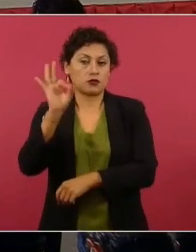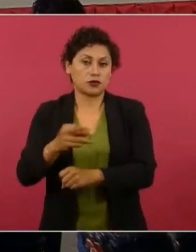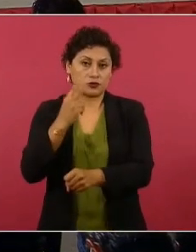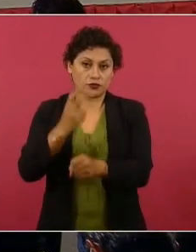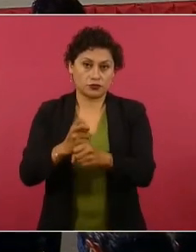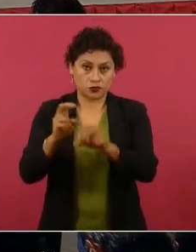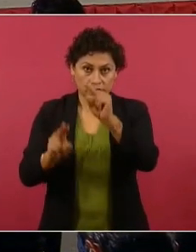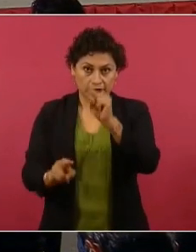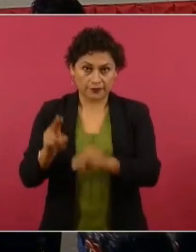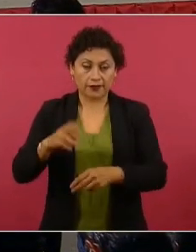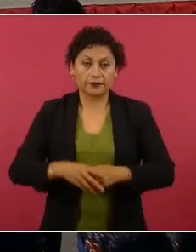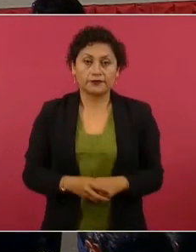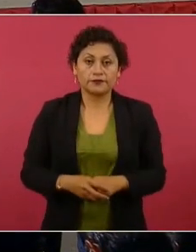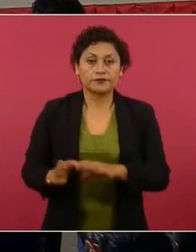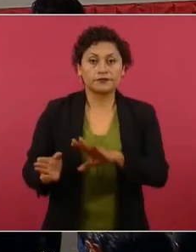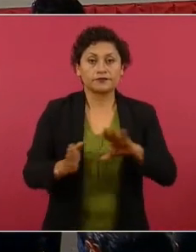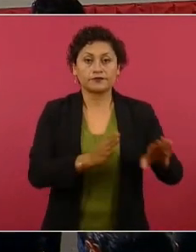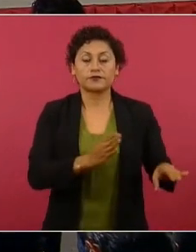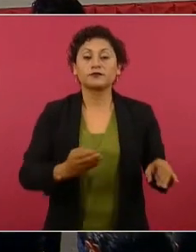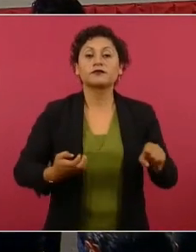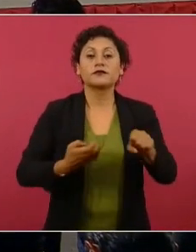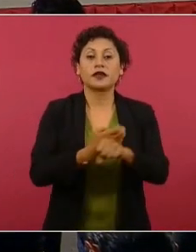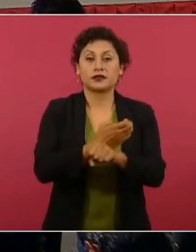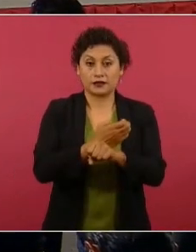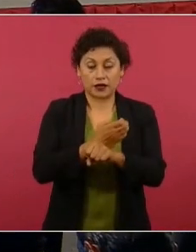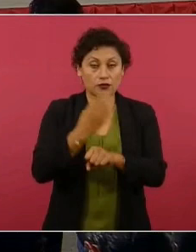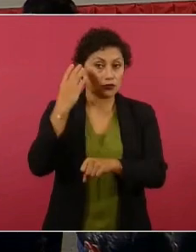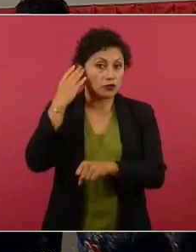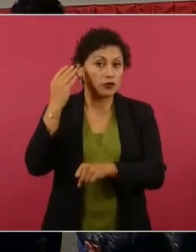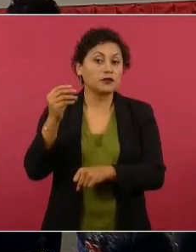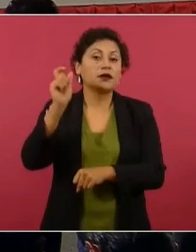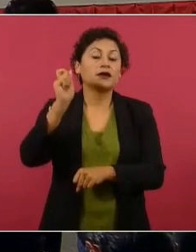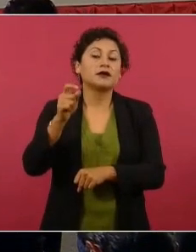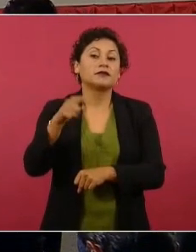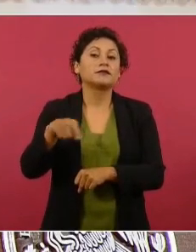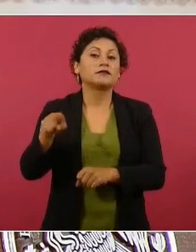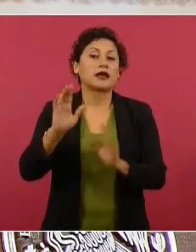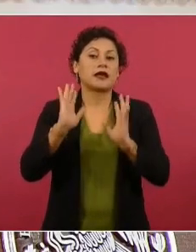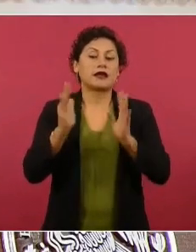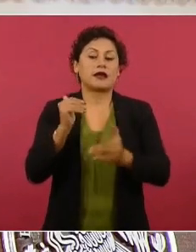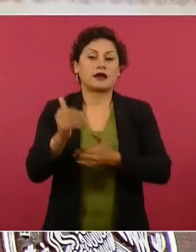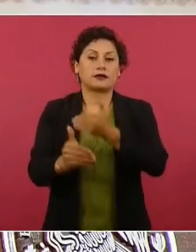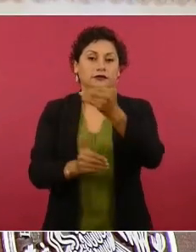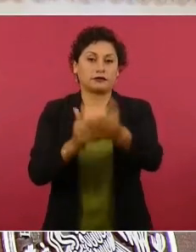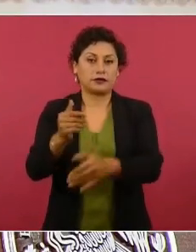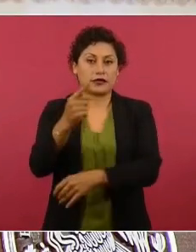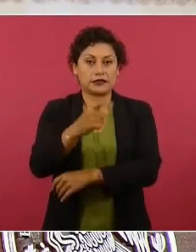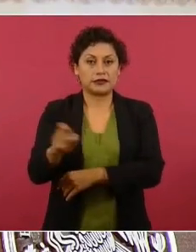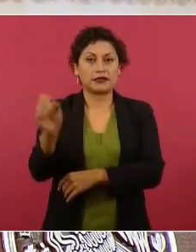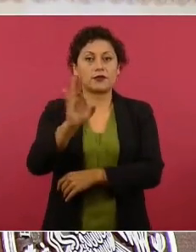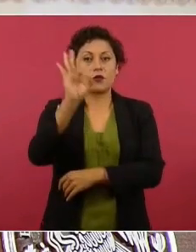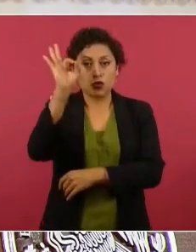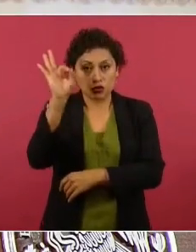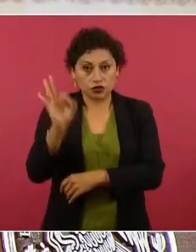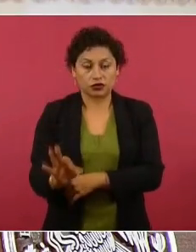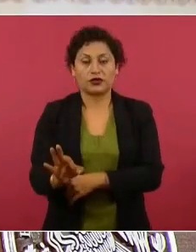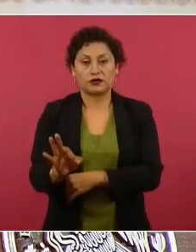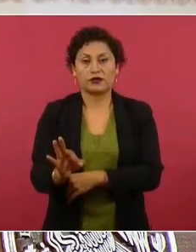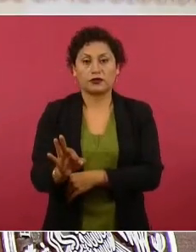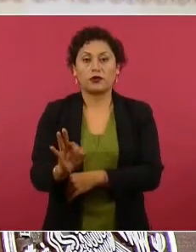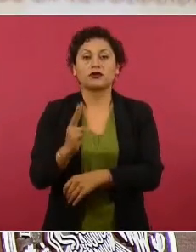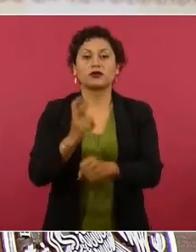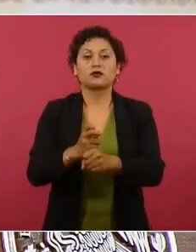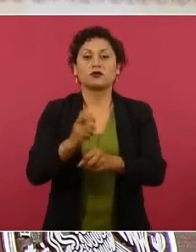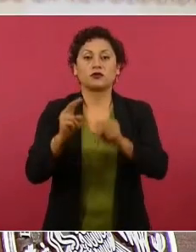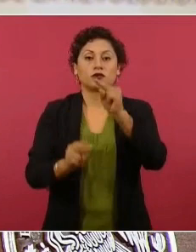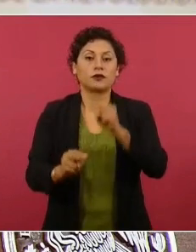nivel. Y finalmente en el caso de Colima tenemos los avantes generales, ya también operando el 100 por ciento de las unidades de segundo nivel,